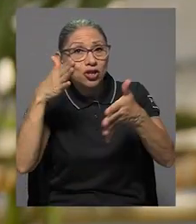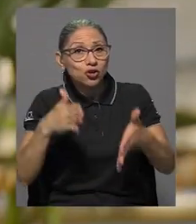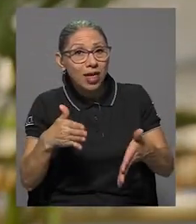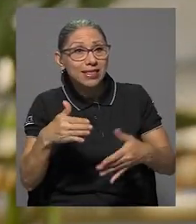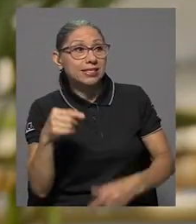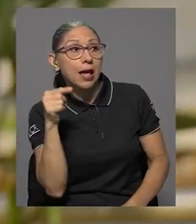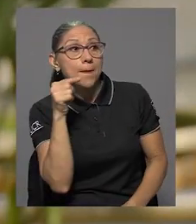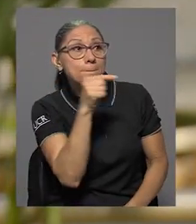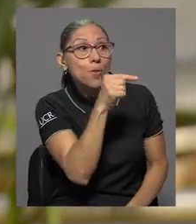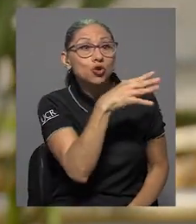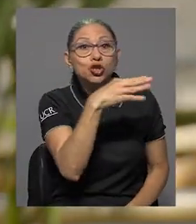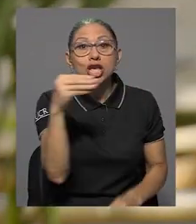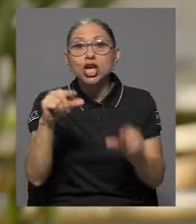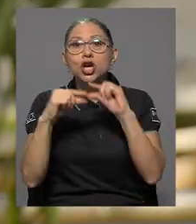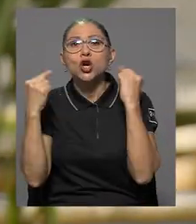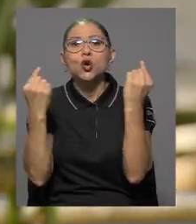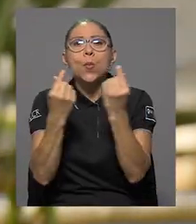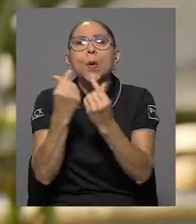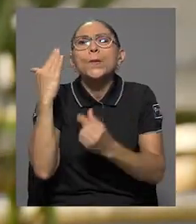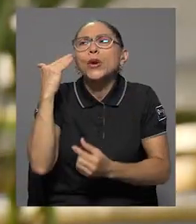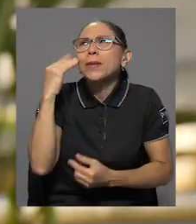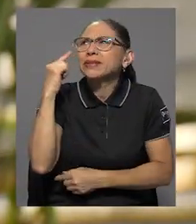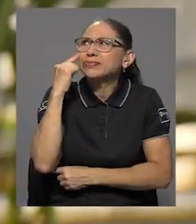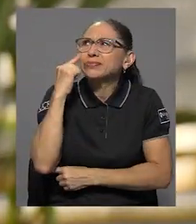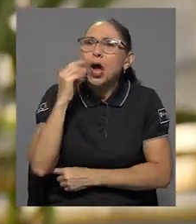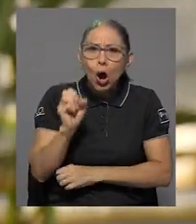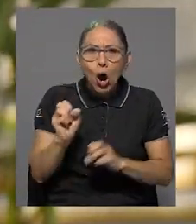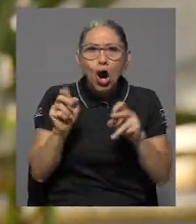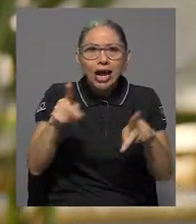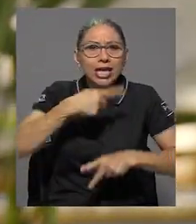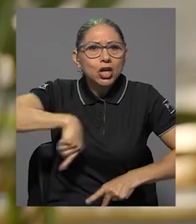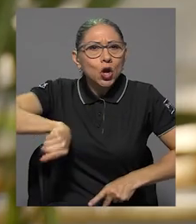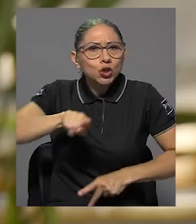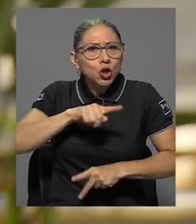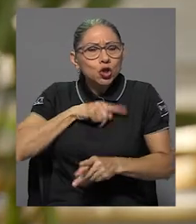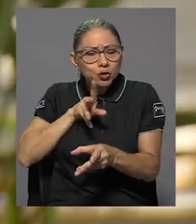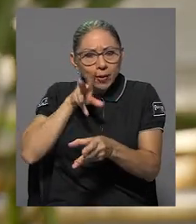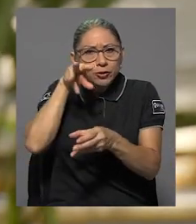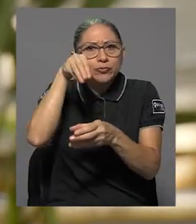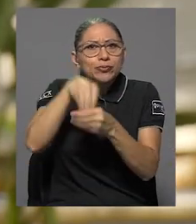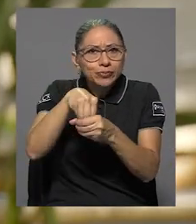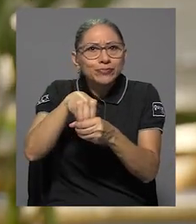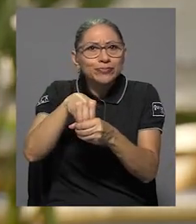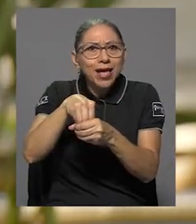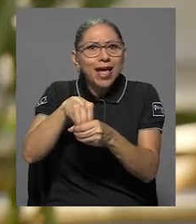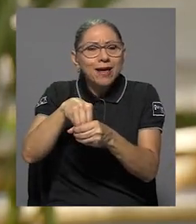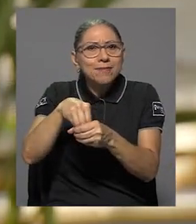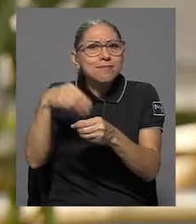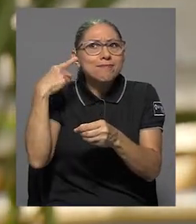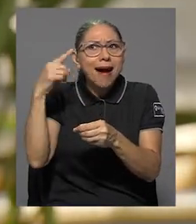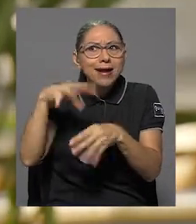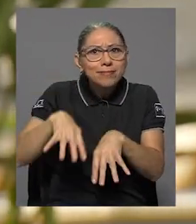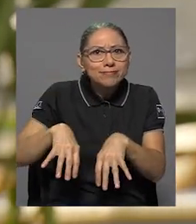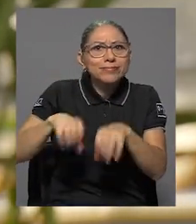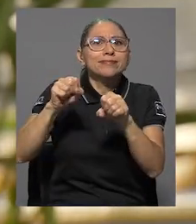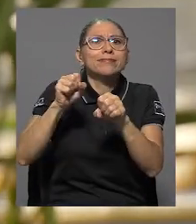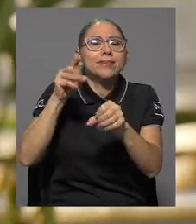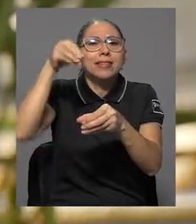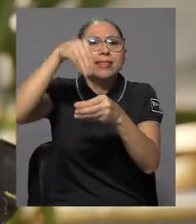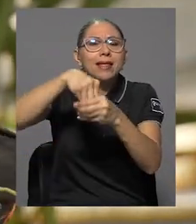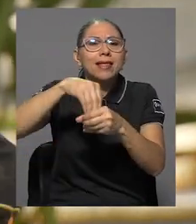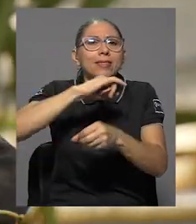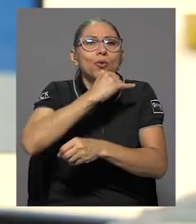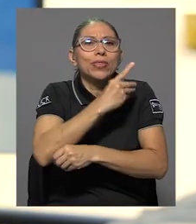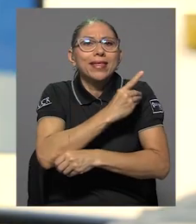vos y a tu grupo, porque esto no lo hace solo vos, ¿qué los hizo decir, ok, vamos a meternos en esta carrera electoral por el